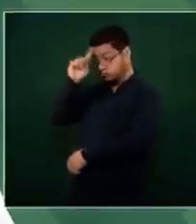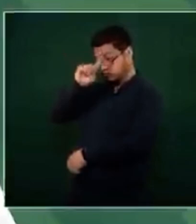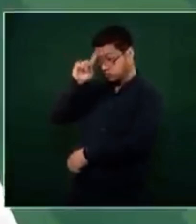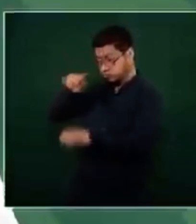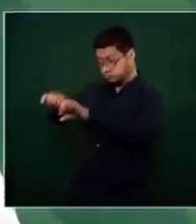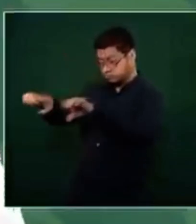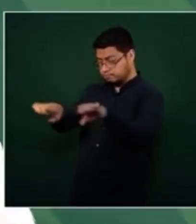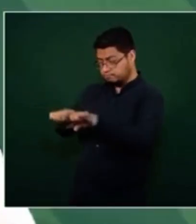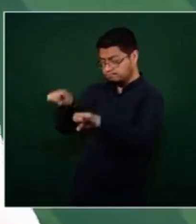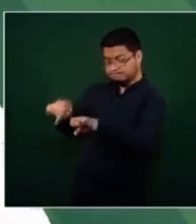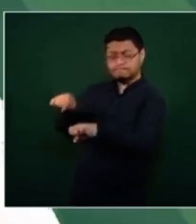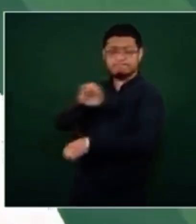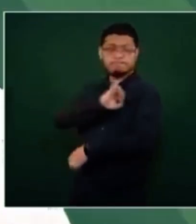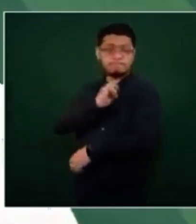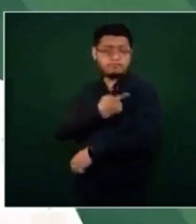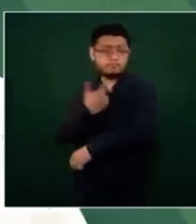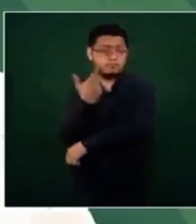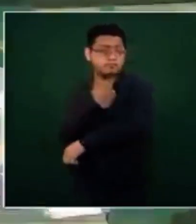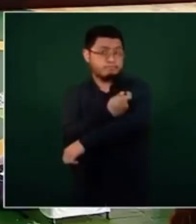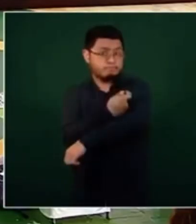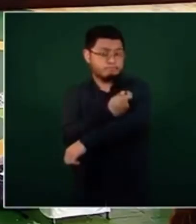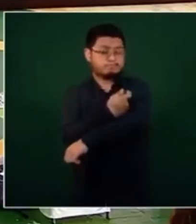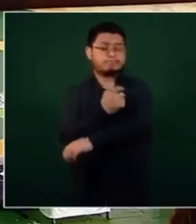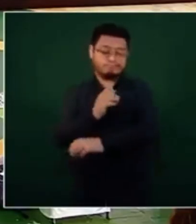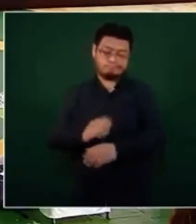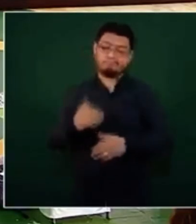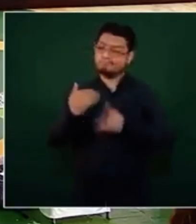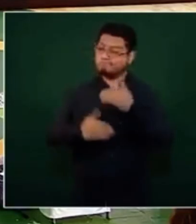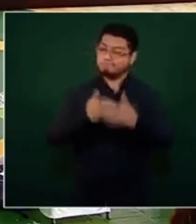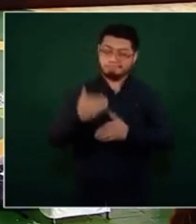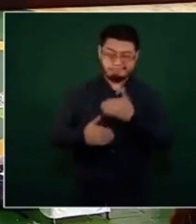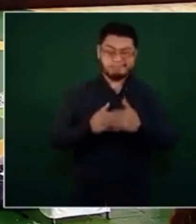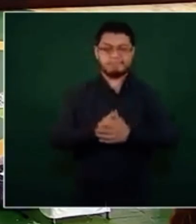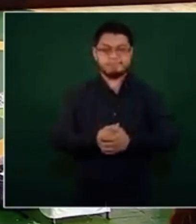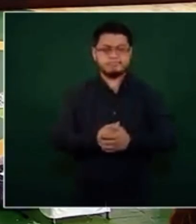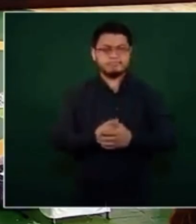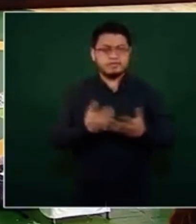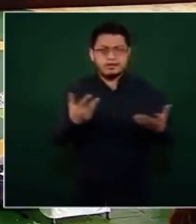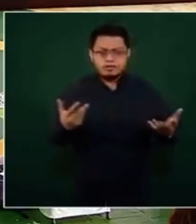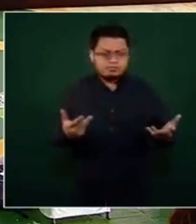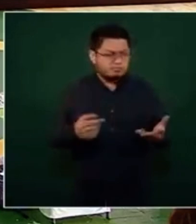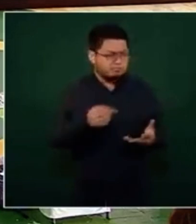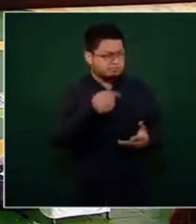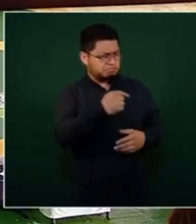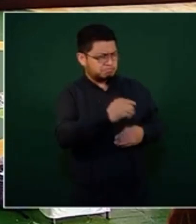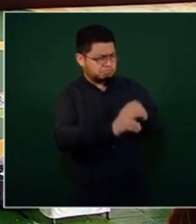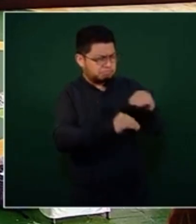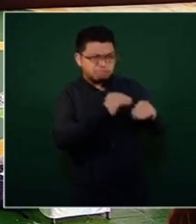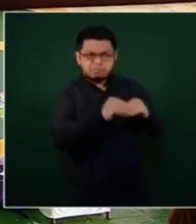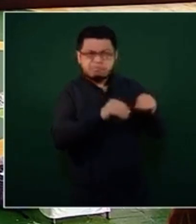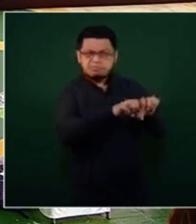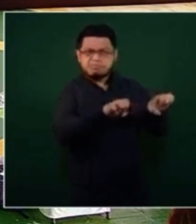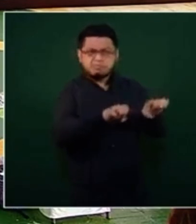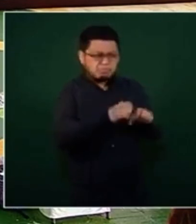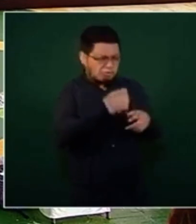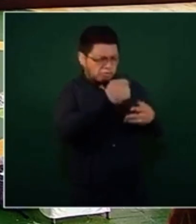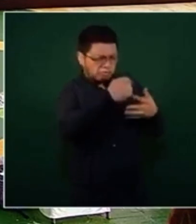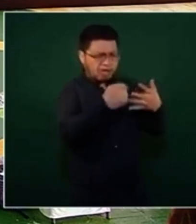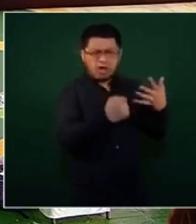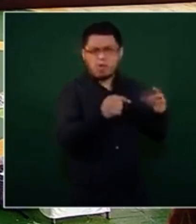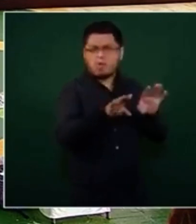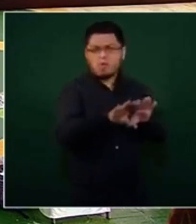de Vacunación. Ahora, ¿cómo se desplegó el operativo? El operativo fue guiado por criterios técnicos y